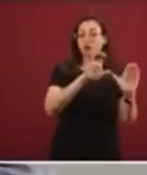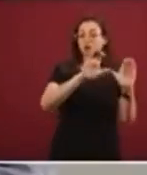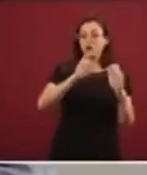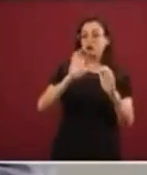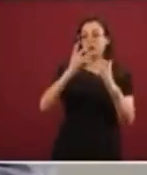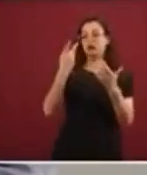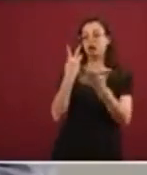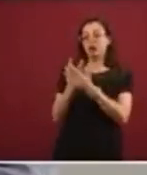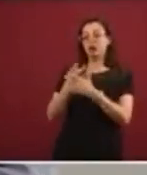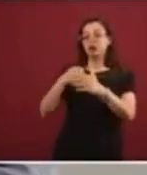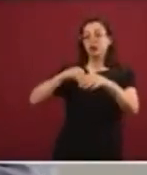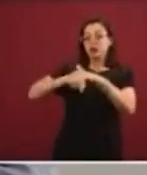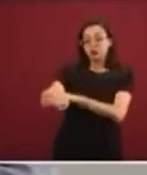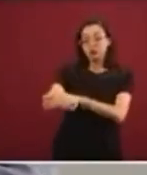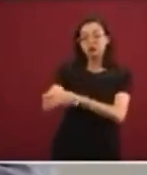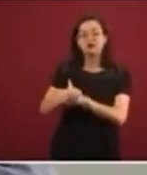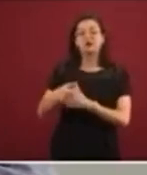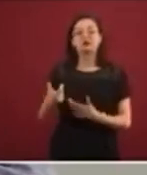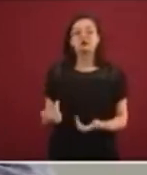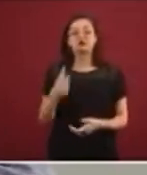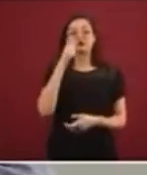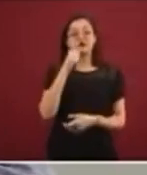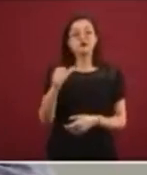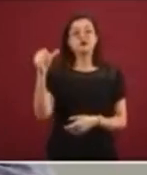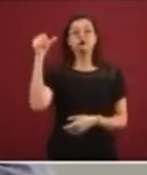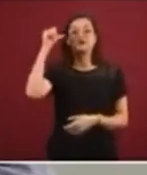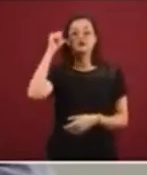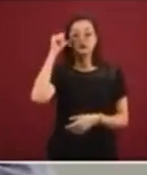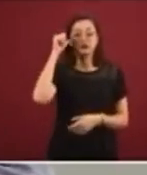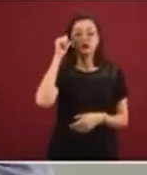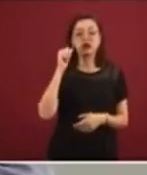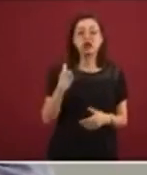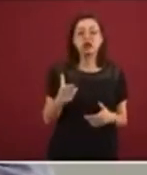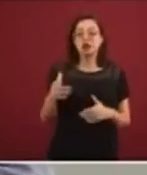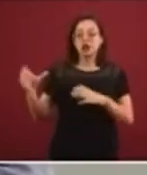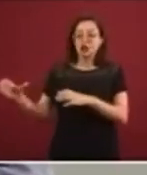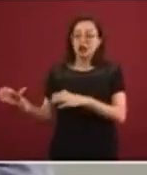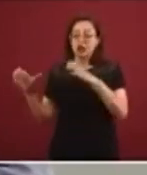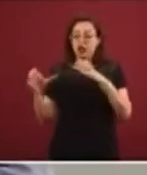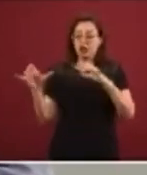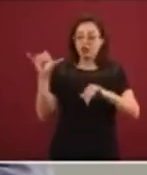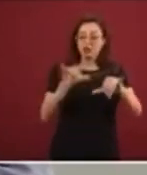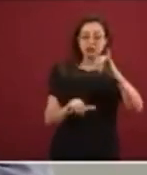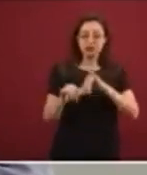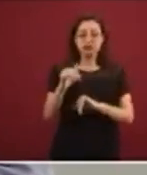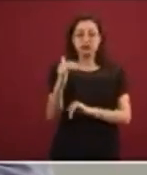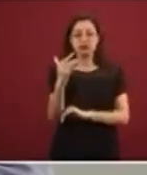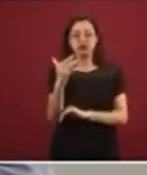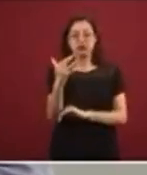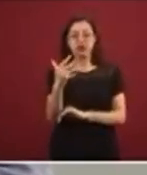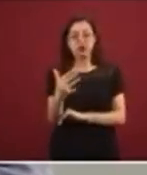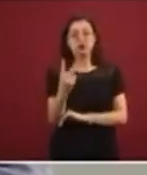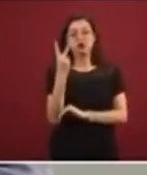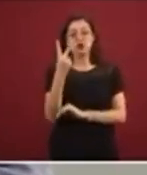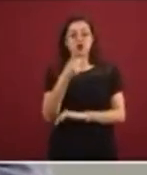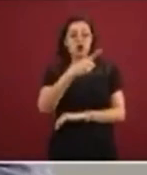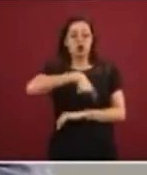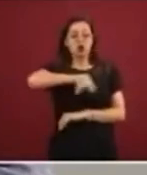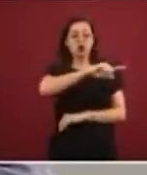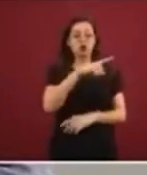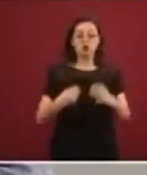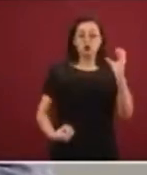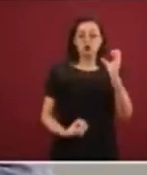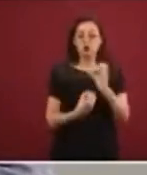llegó el primer paquete de estas muestras, fueron 52 muestras que se tomaron a nuevos reclusos.